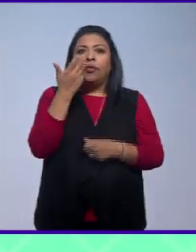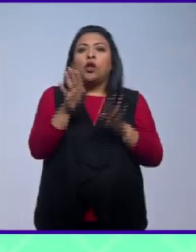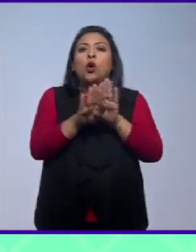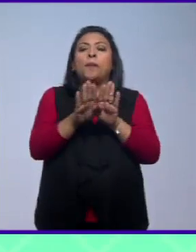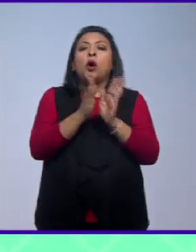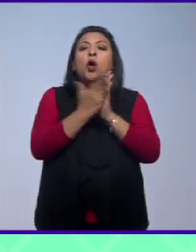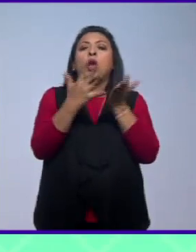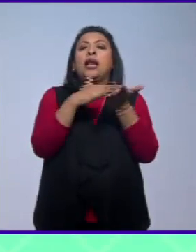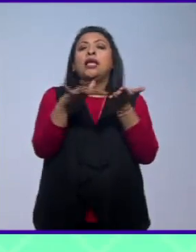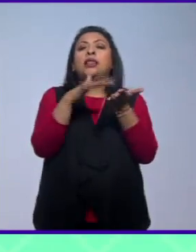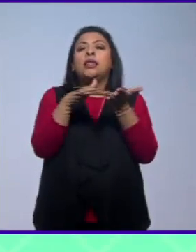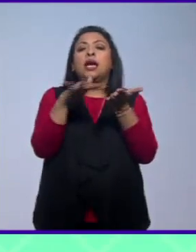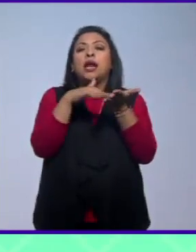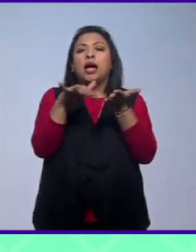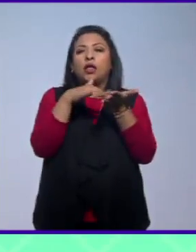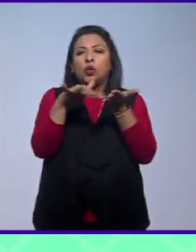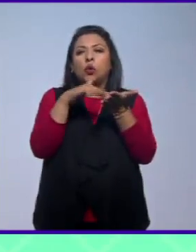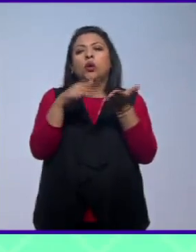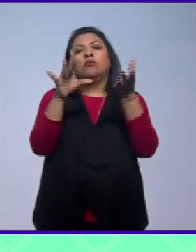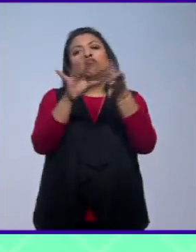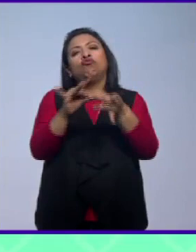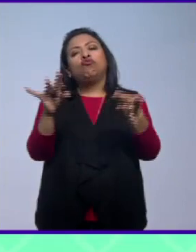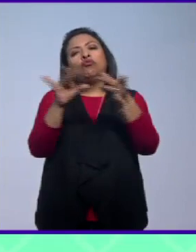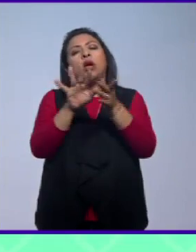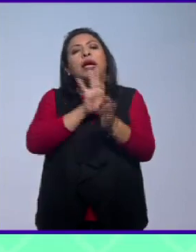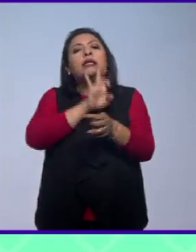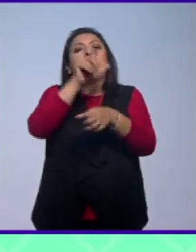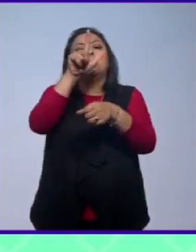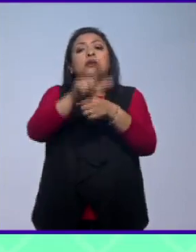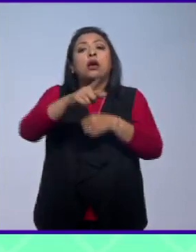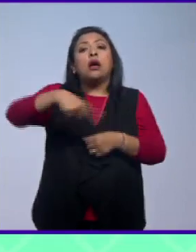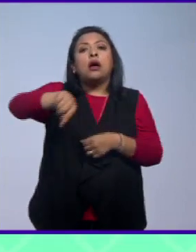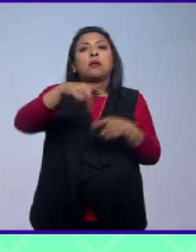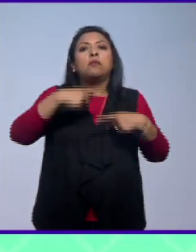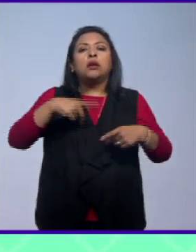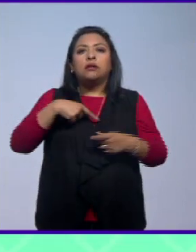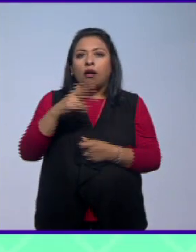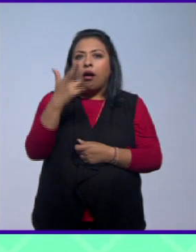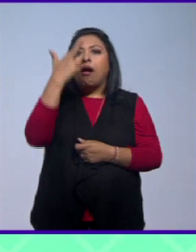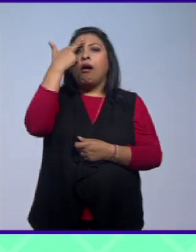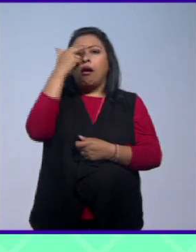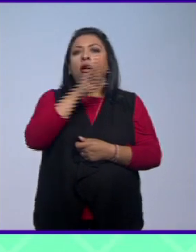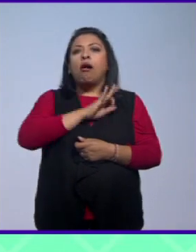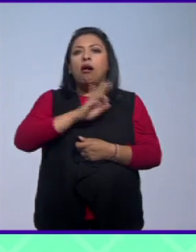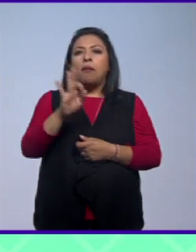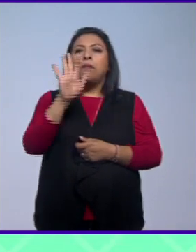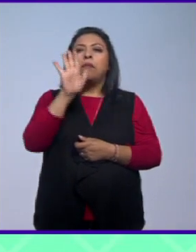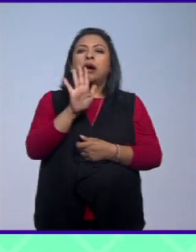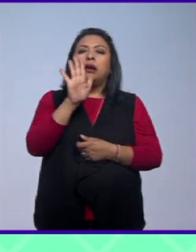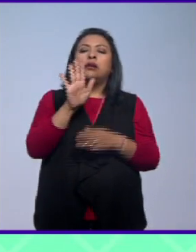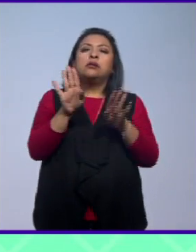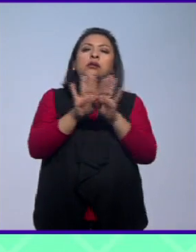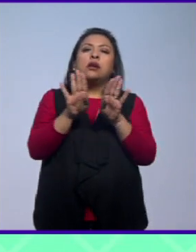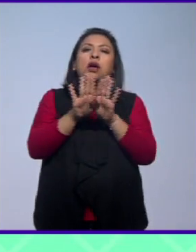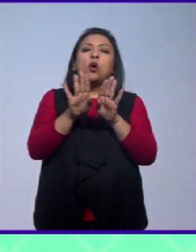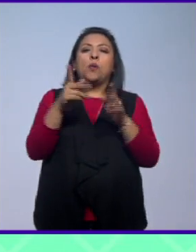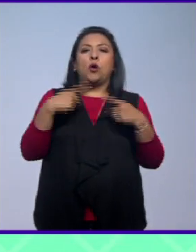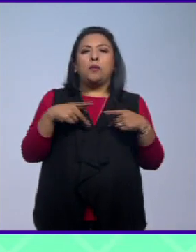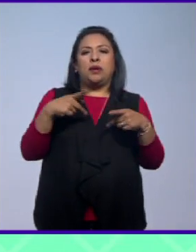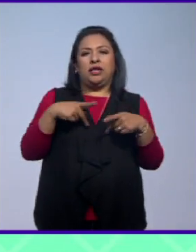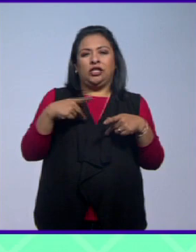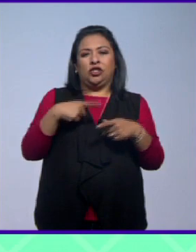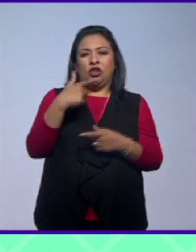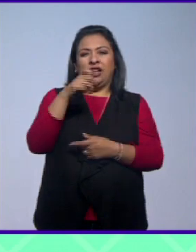literatura de Cordero que era contarlo de una manera especial que la gente lo recordara. Supo conjugar un grabadista